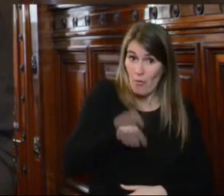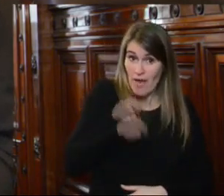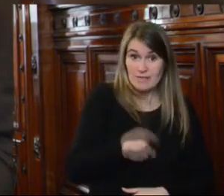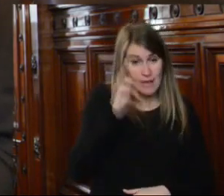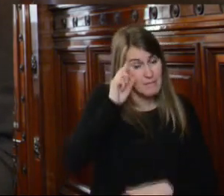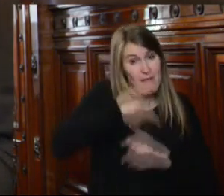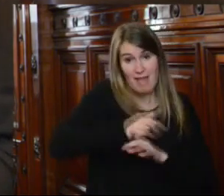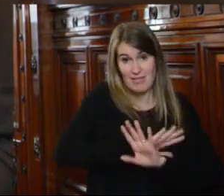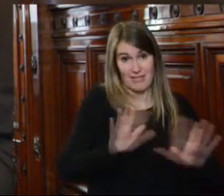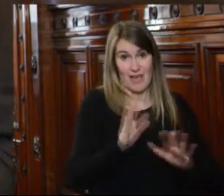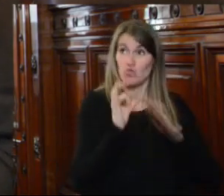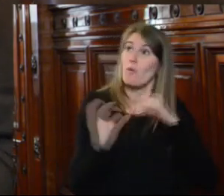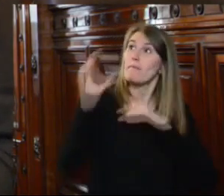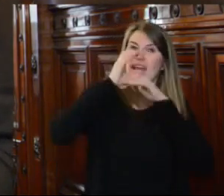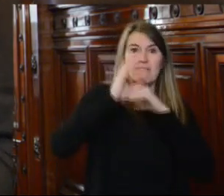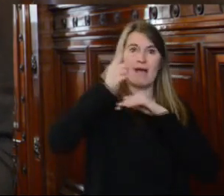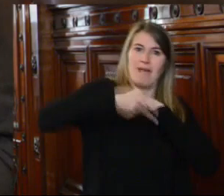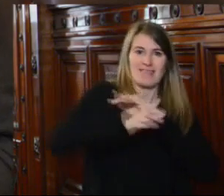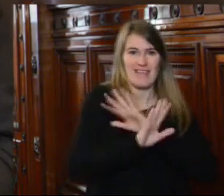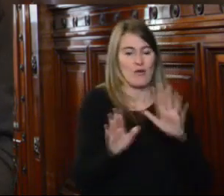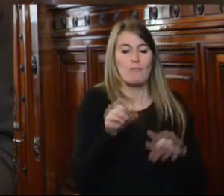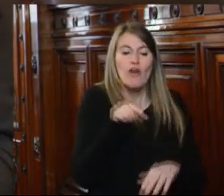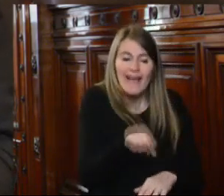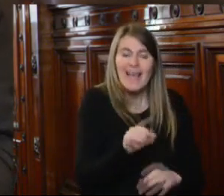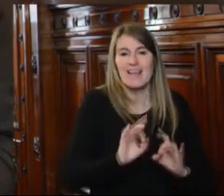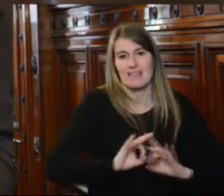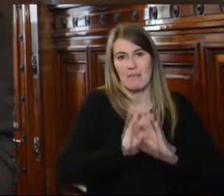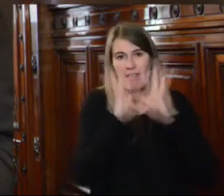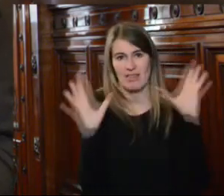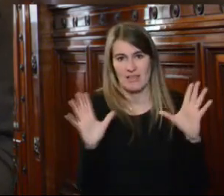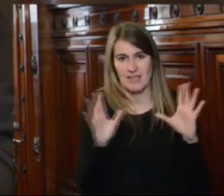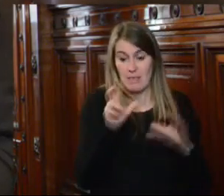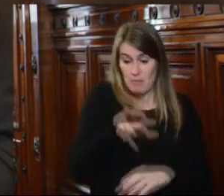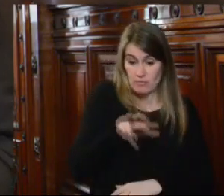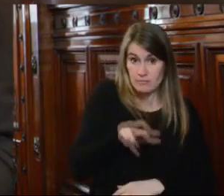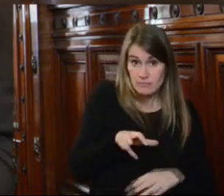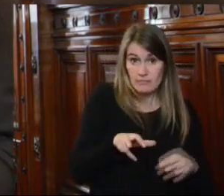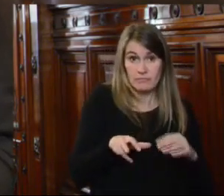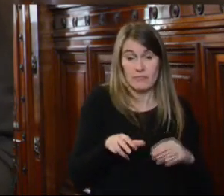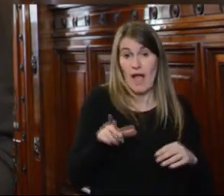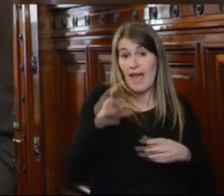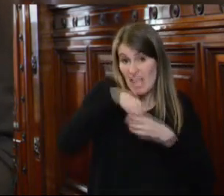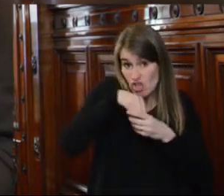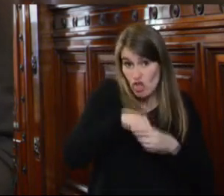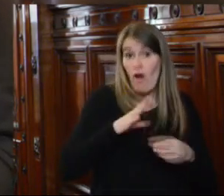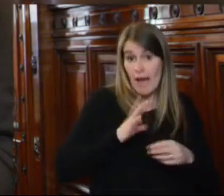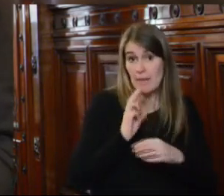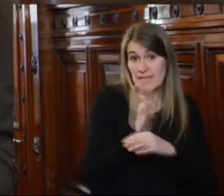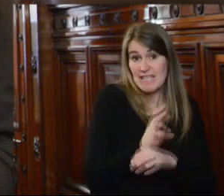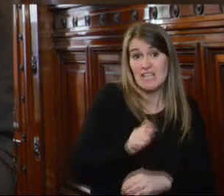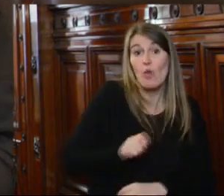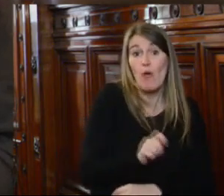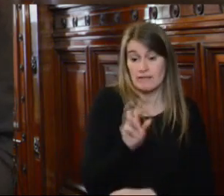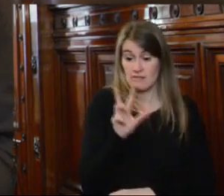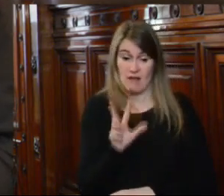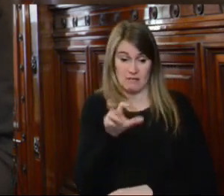esa sentencia se dictó en el marco de la independencia de ese Tribunal de Apelaciones de los ministros de los integrantes de ese Tribunal de Apelaciones